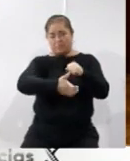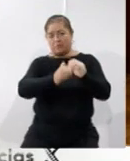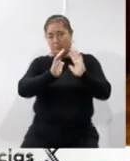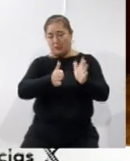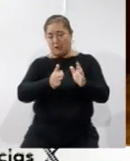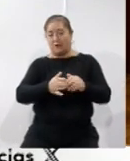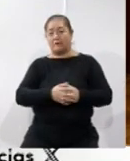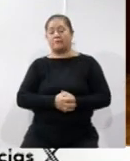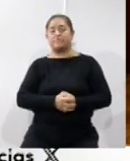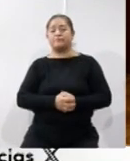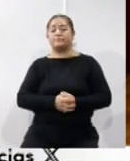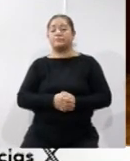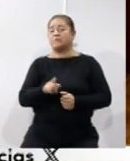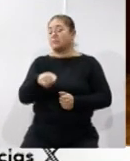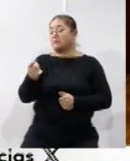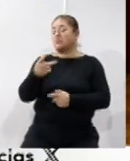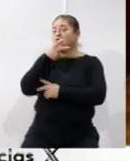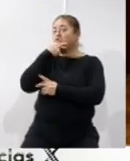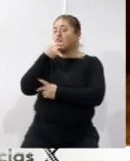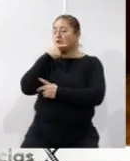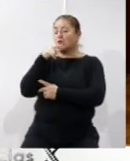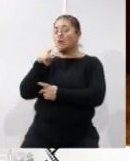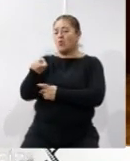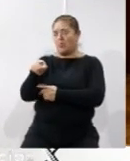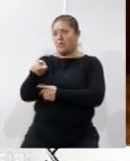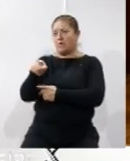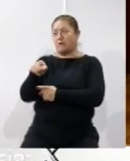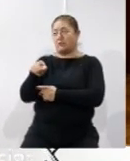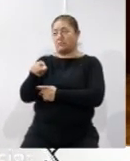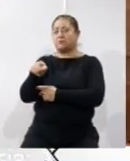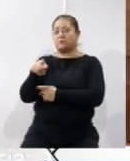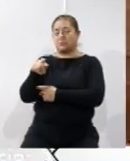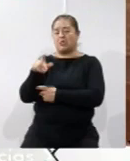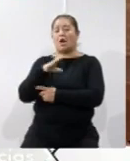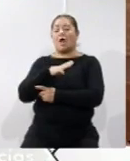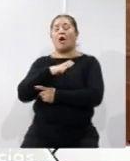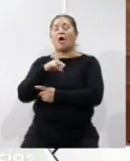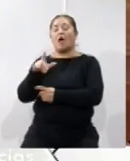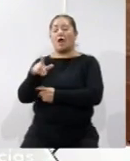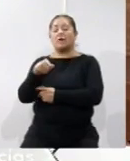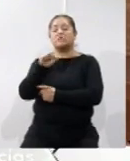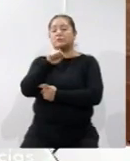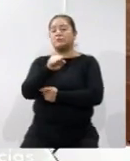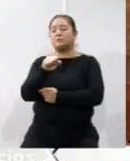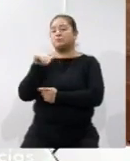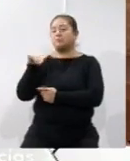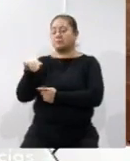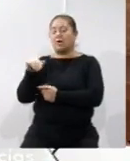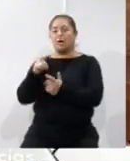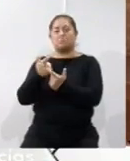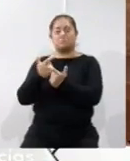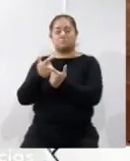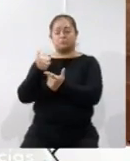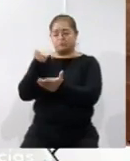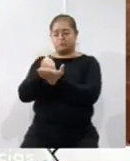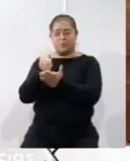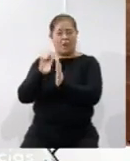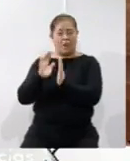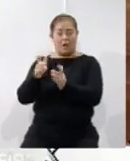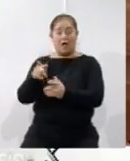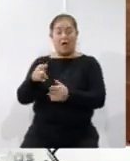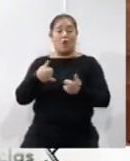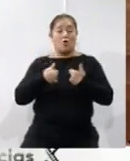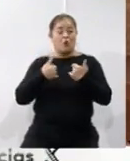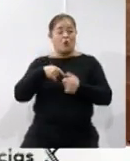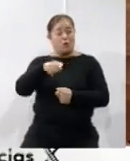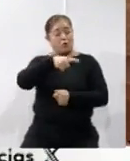el que en el caso de los varones tengamos la cartilla del servicio militar liberado. Sabemos que algunas generaciones, sobre todo las más